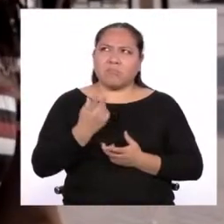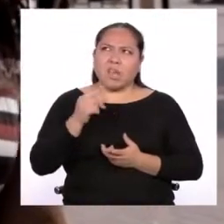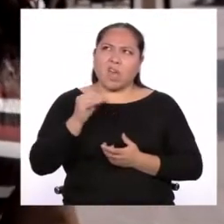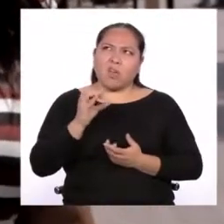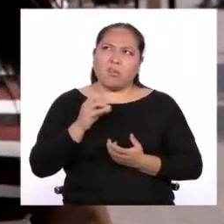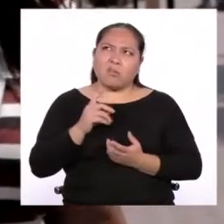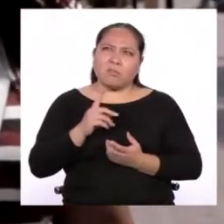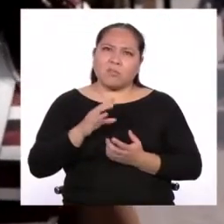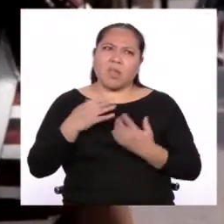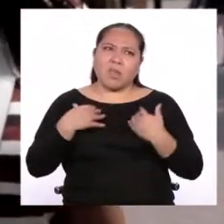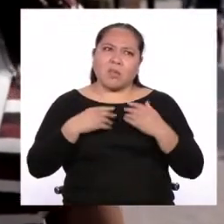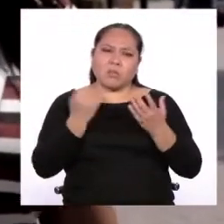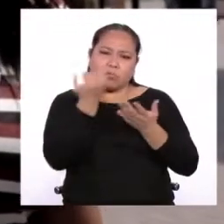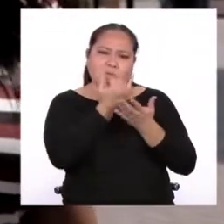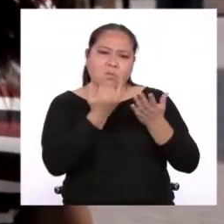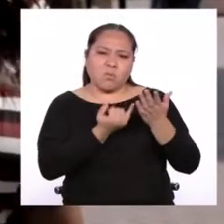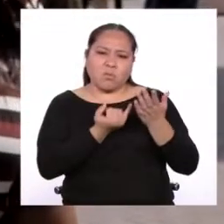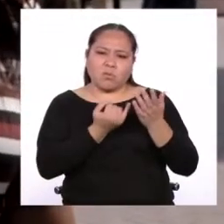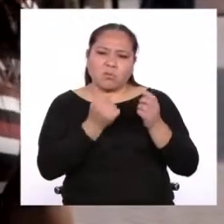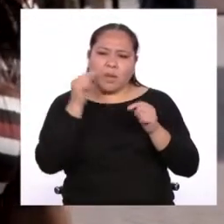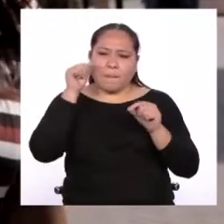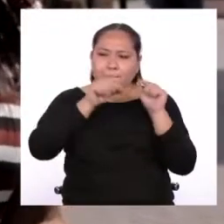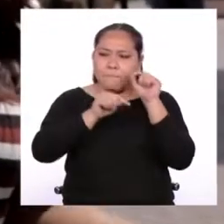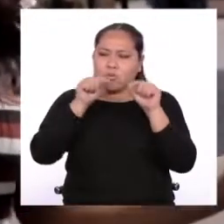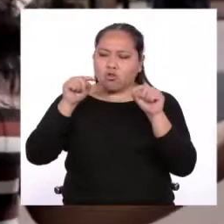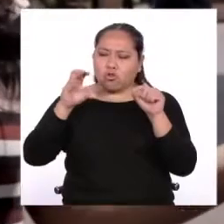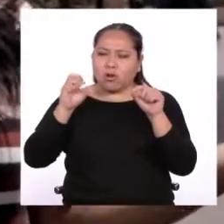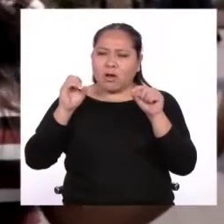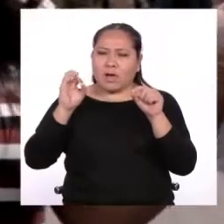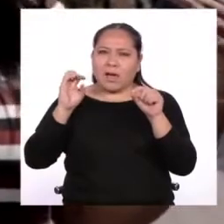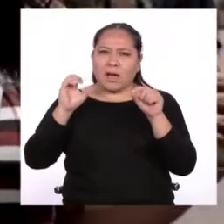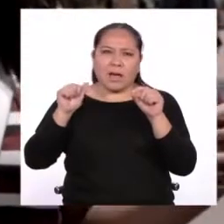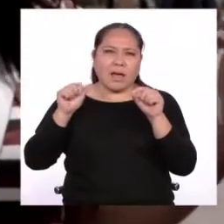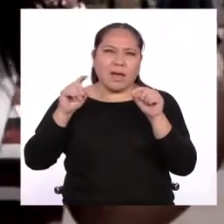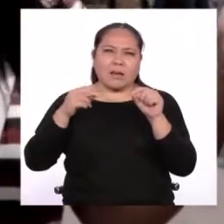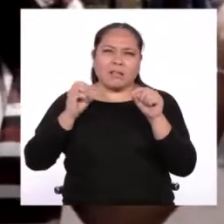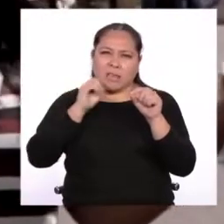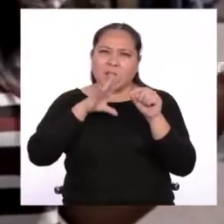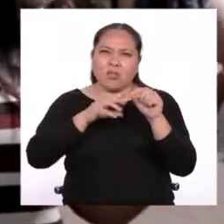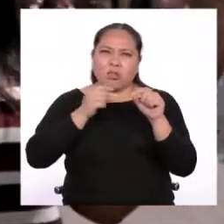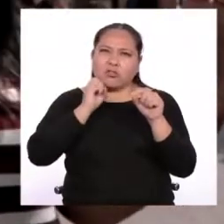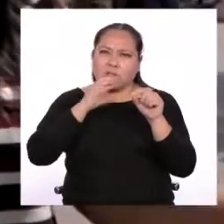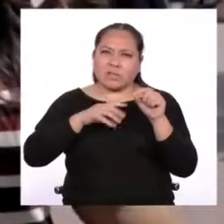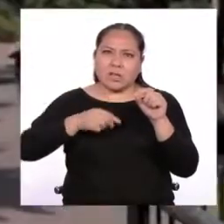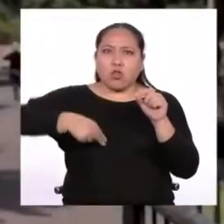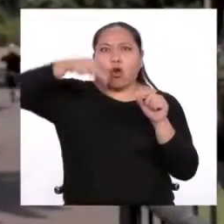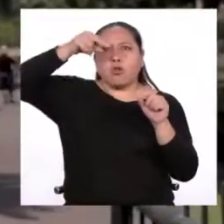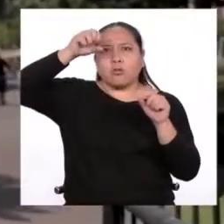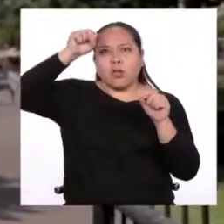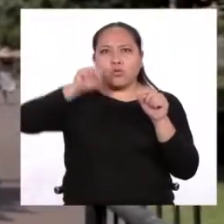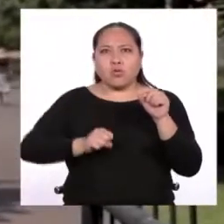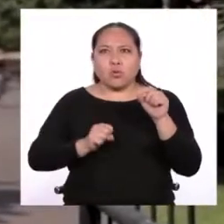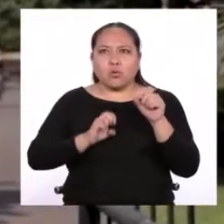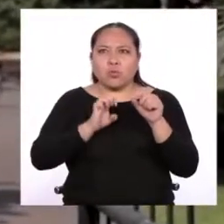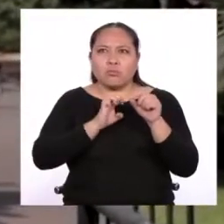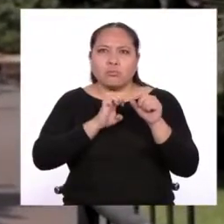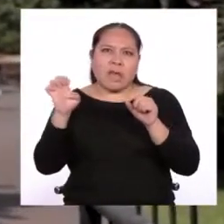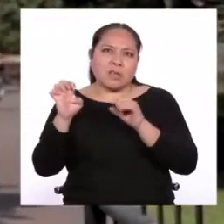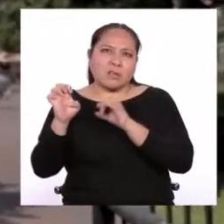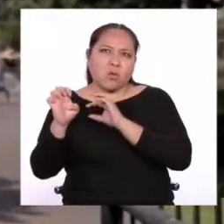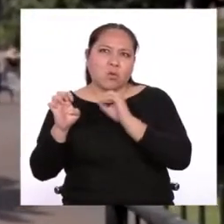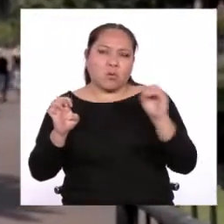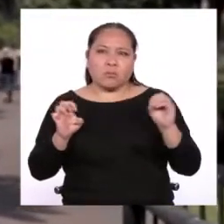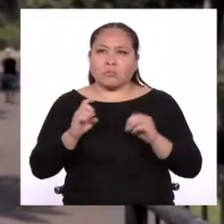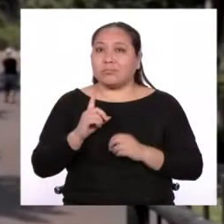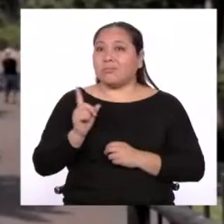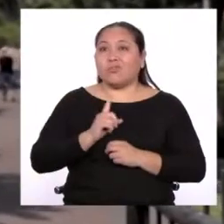mapas y puntos cardinales que nos indican si hay un norte, un sur, un este o un oeste. No, porque en sí